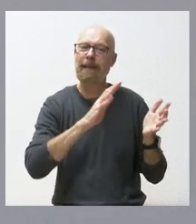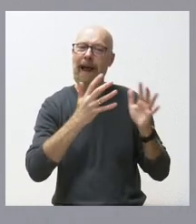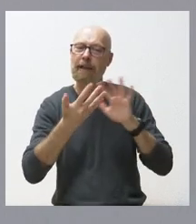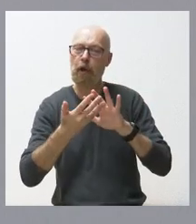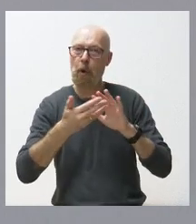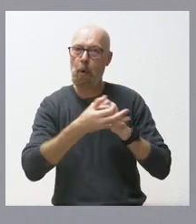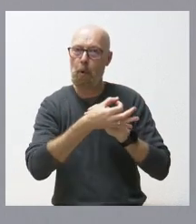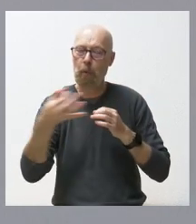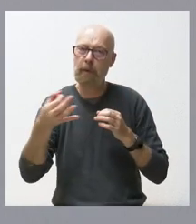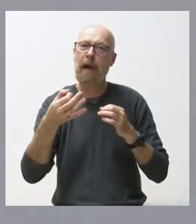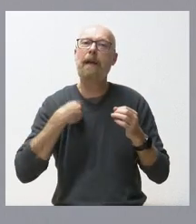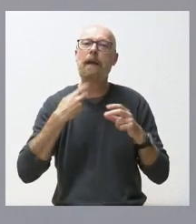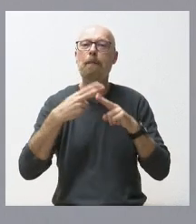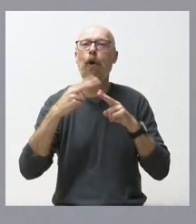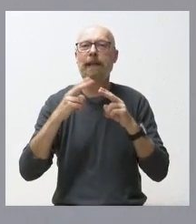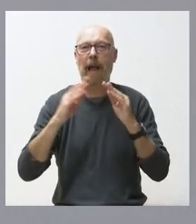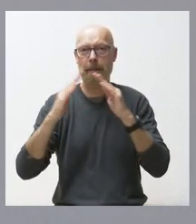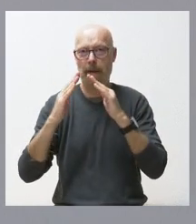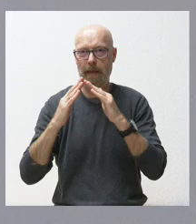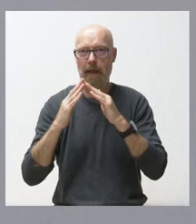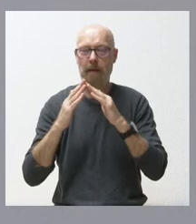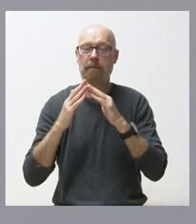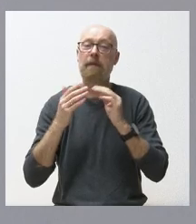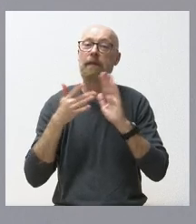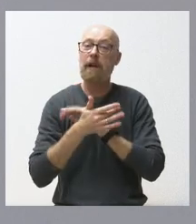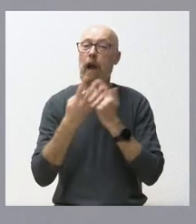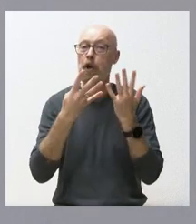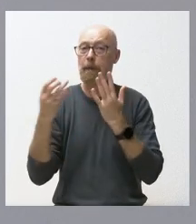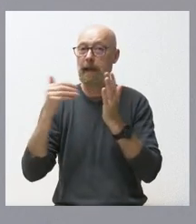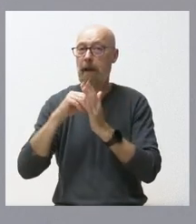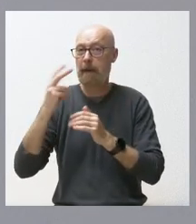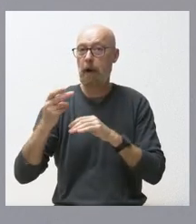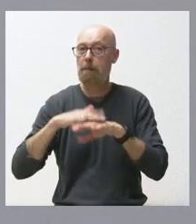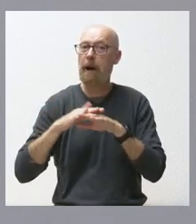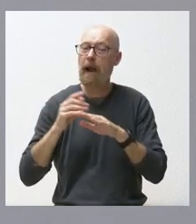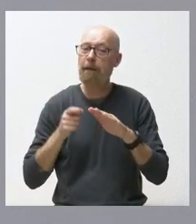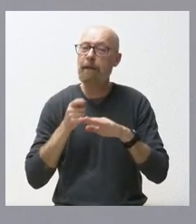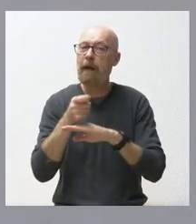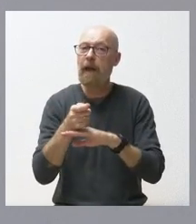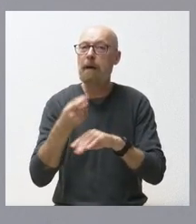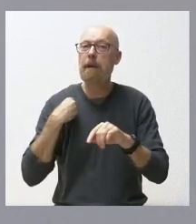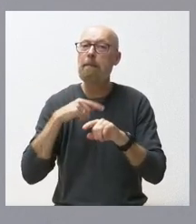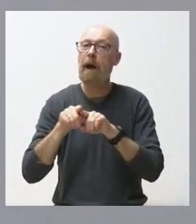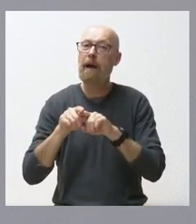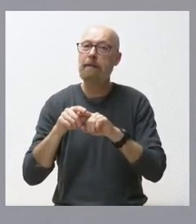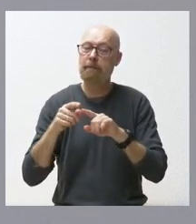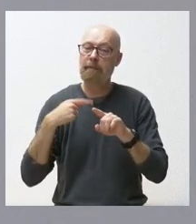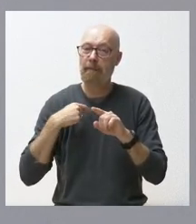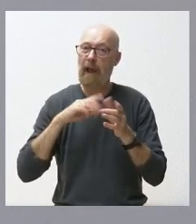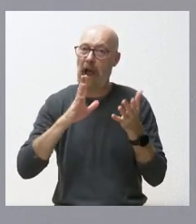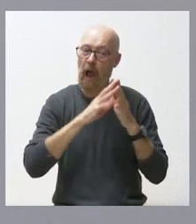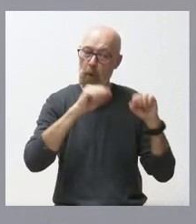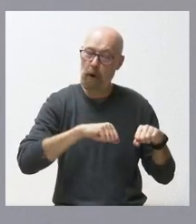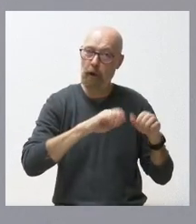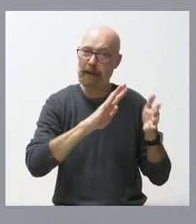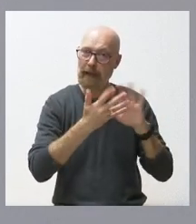política social de vivienda. Estamos hablando de 900.000 euros para financiar las actuaciones incluidas en el acuerdo de transición justa y 600